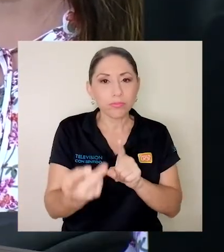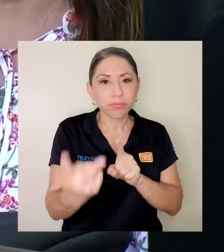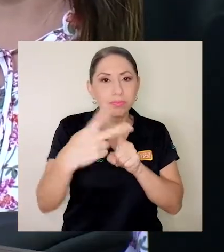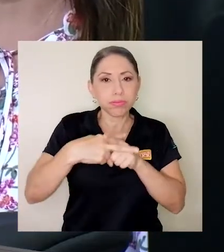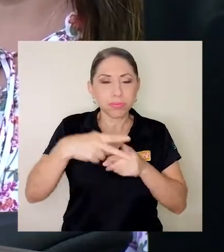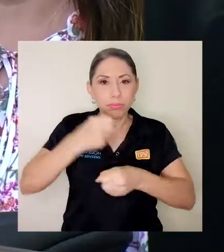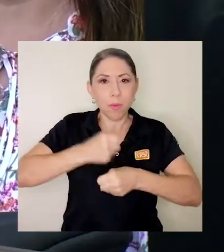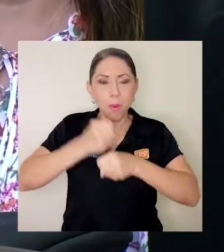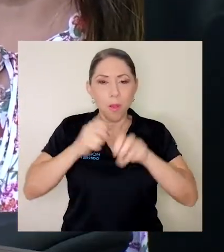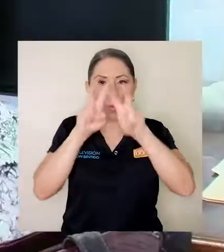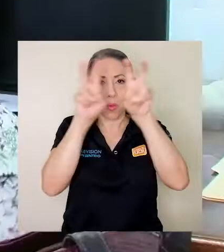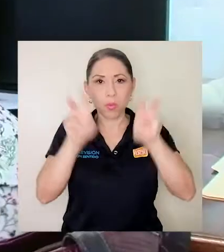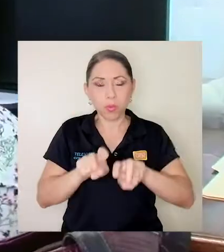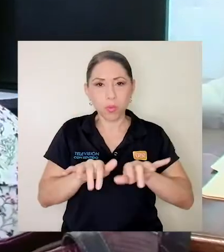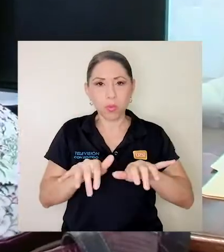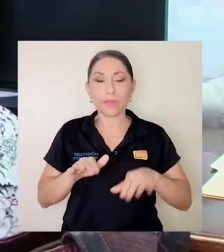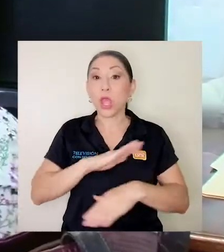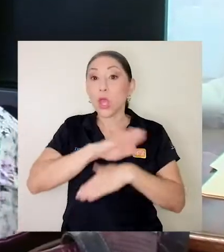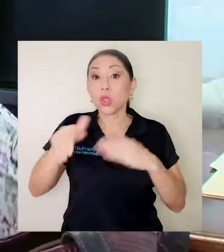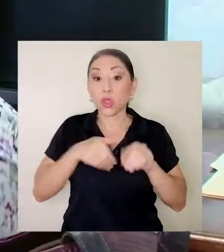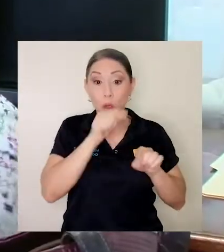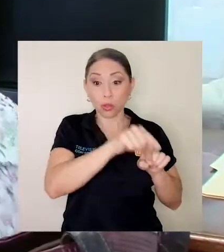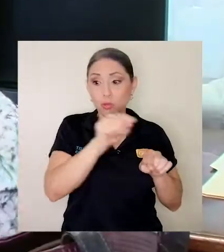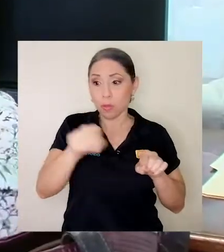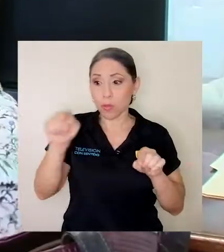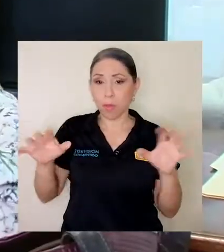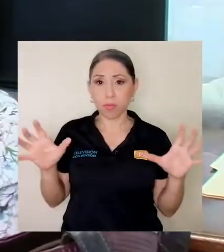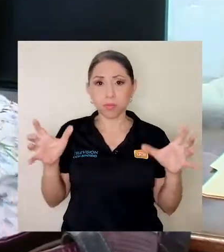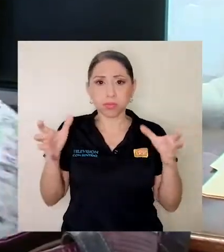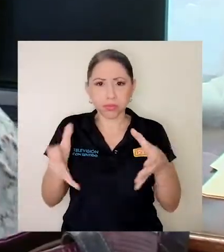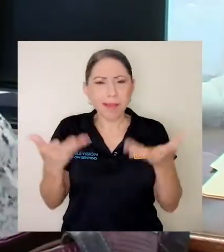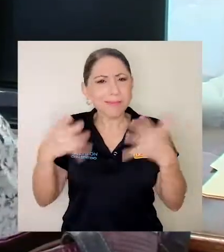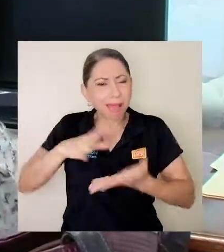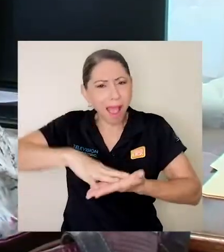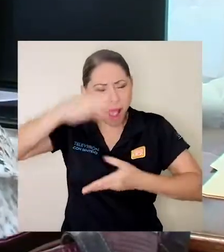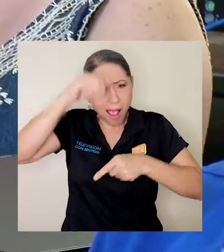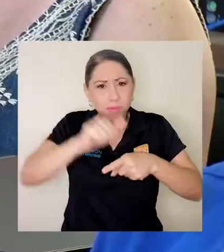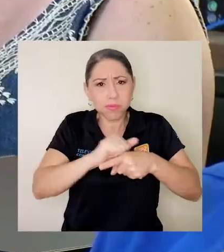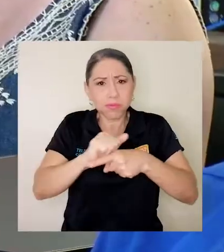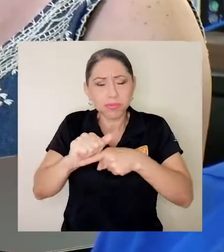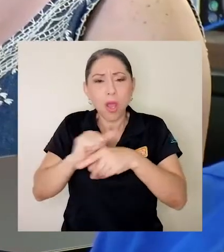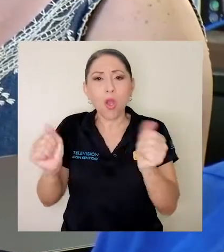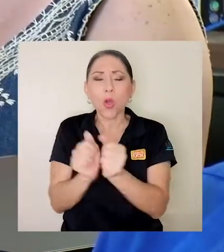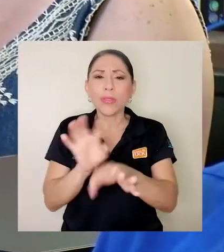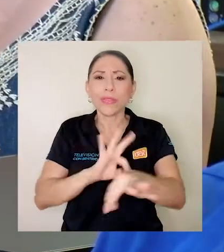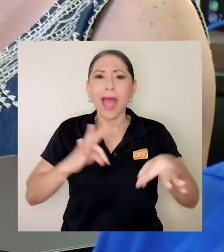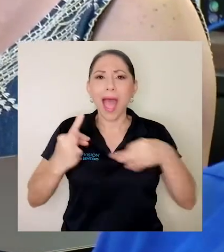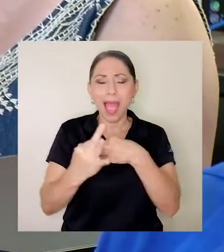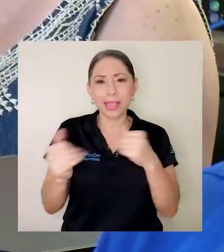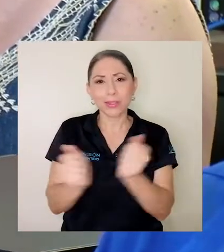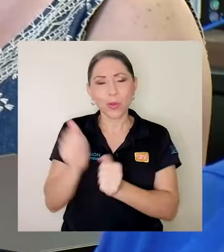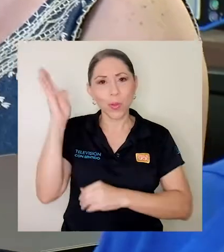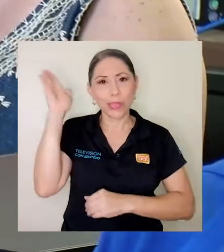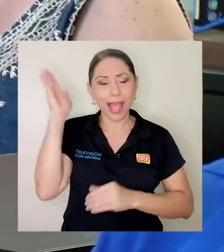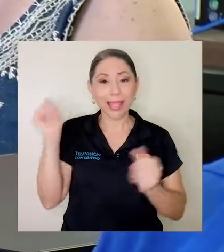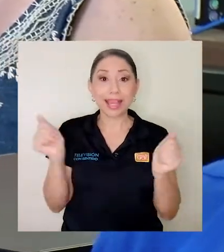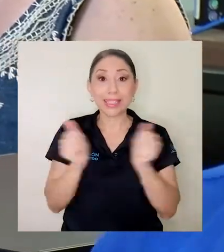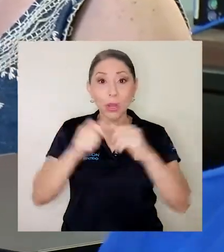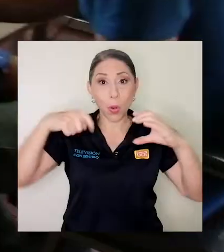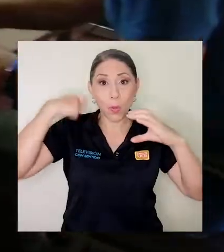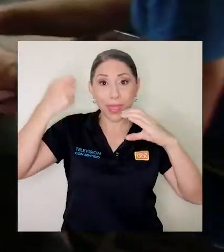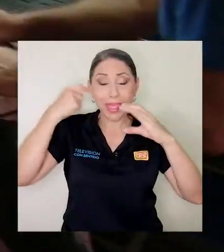virtualidad. Todos los actores involucrados se capacitaron a través de talleres, charlas y